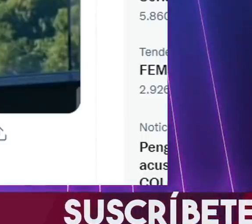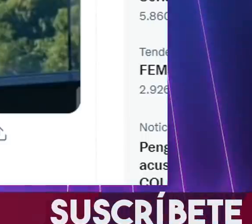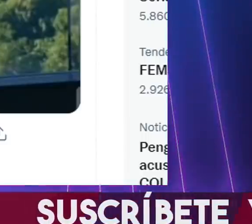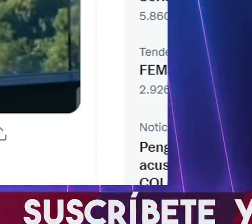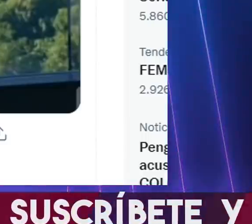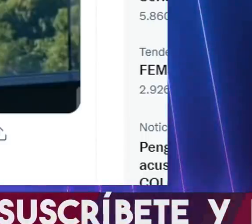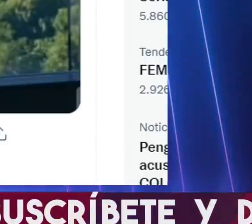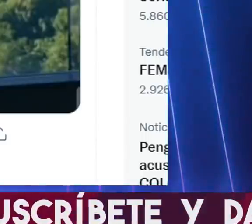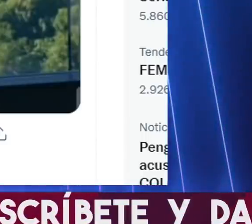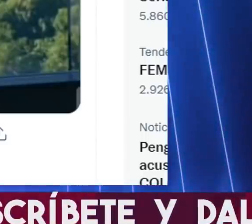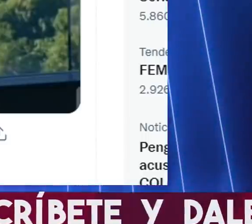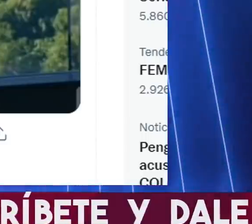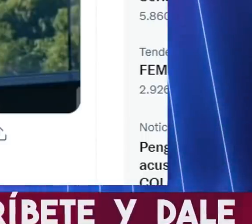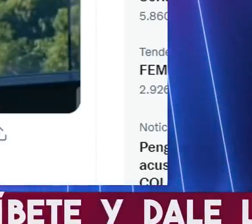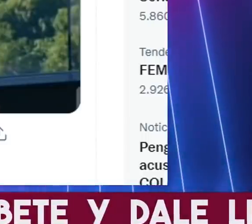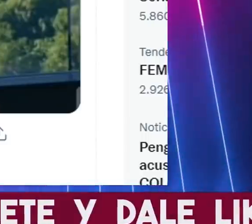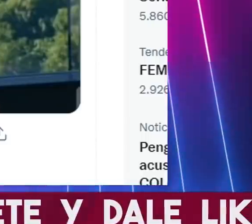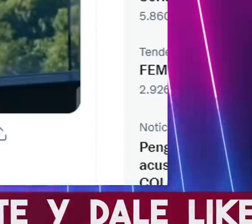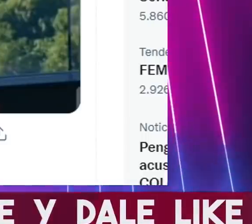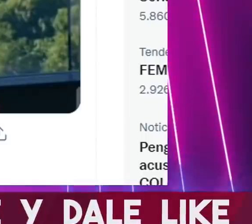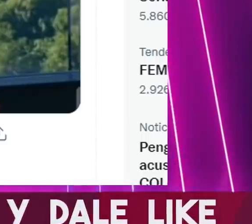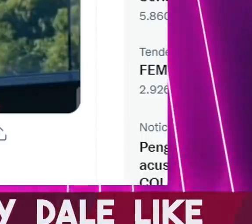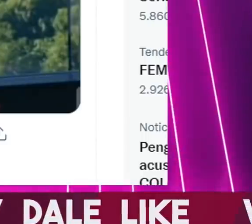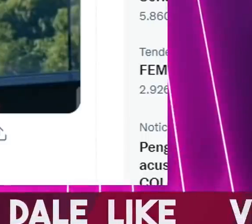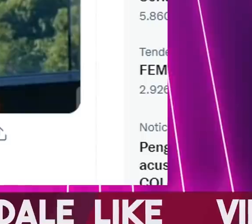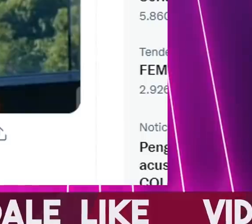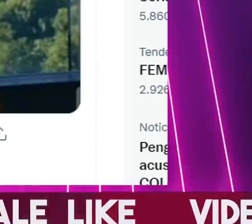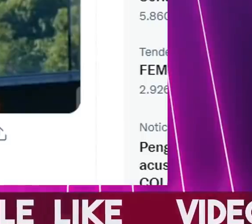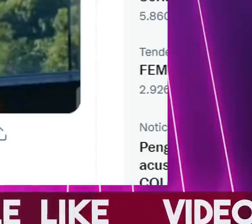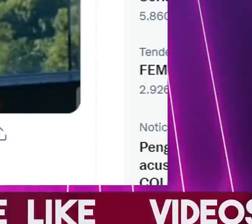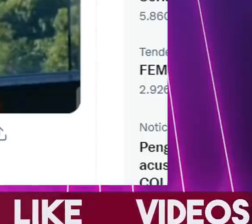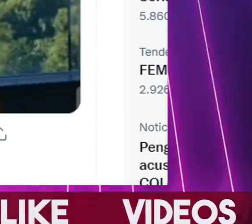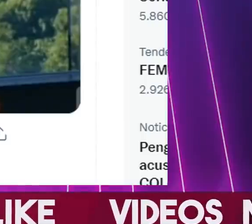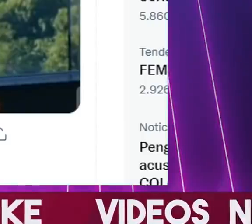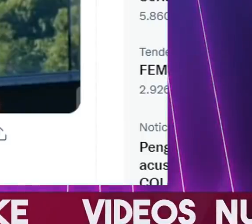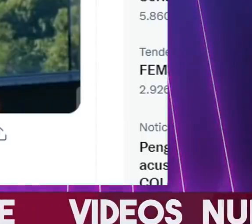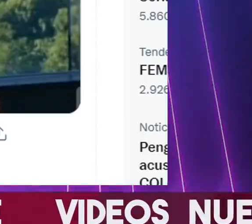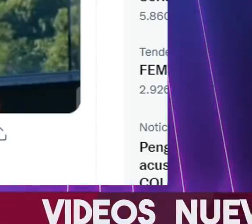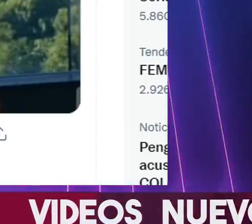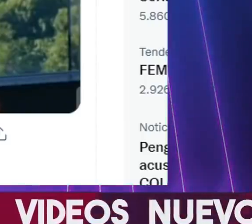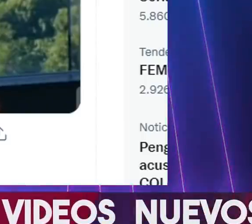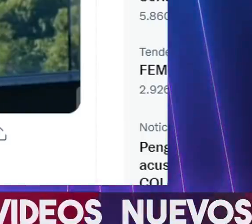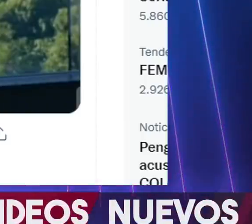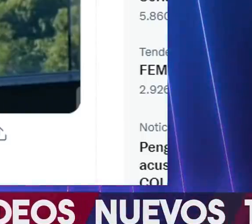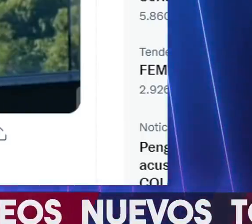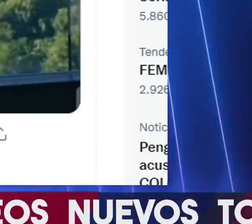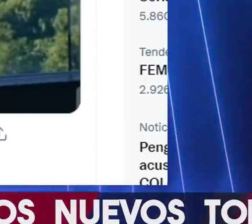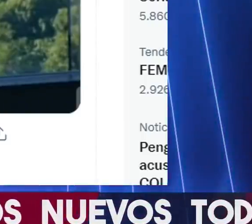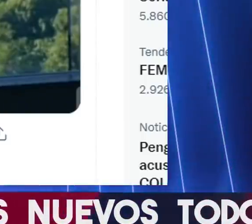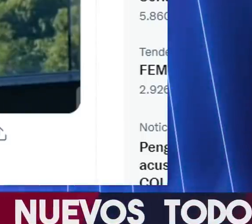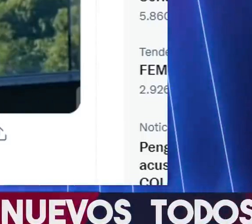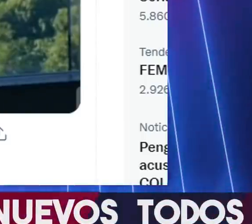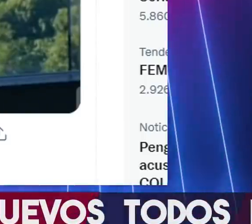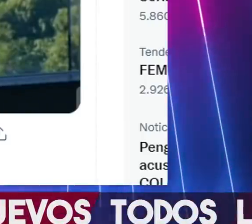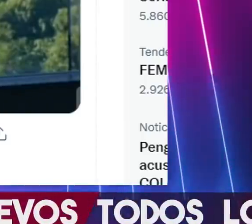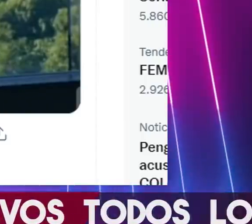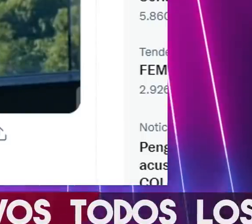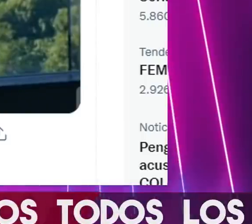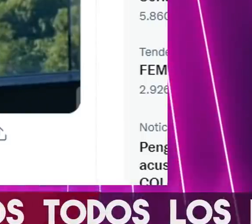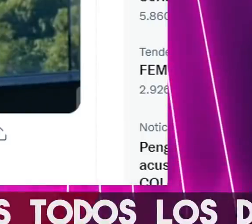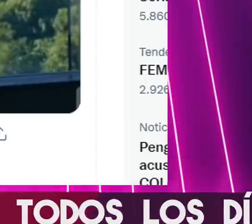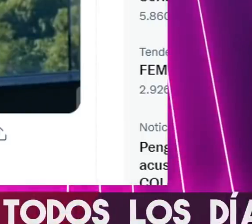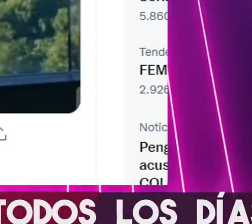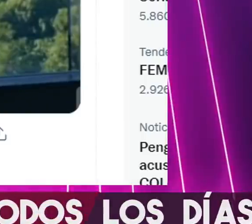pues me queda clarísimo cada vez más que el presidente dice cosas que tienen un solo